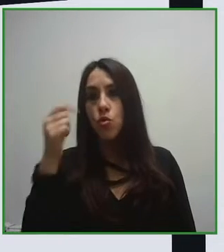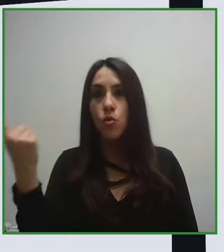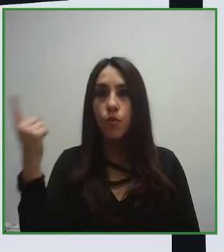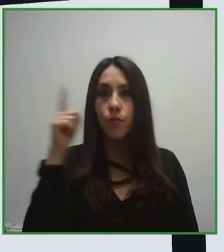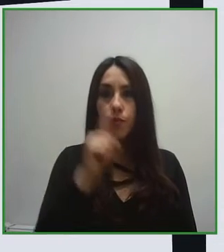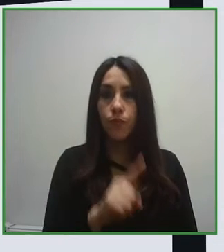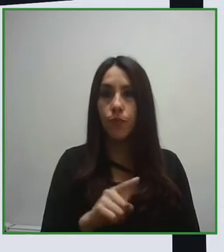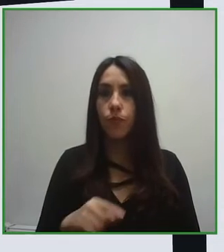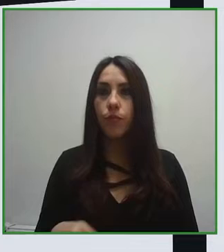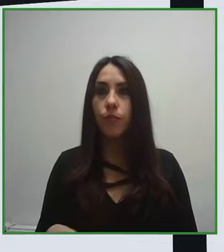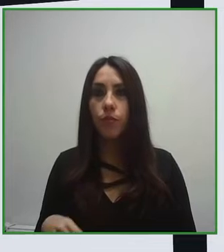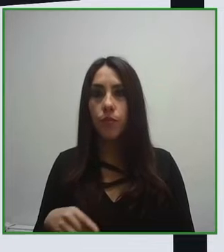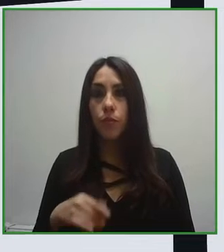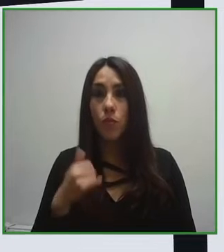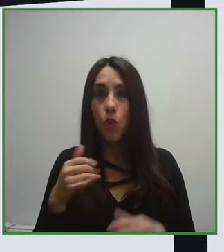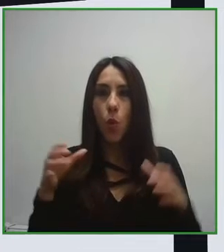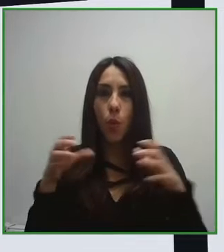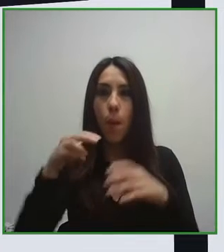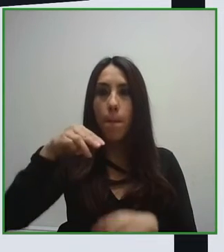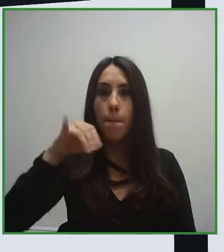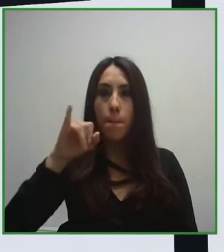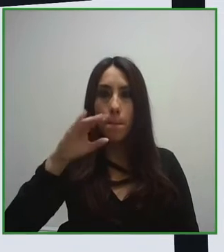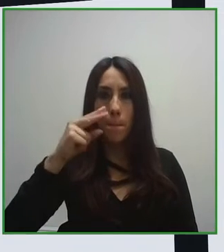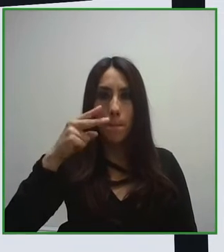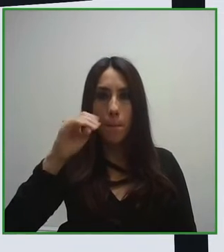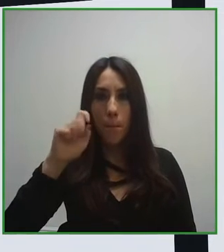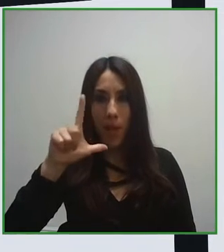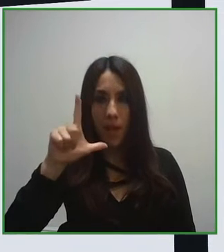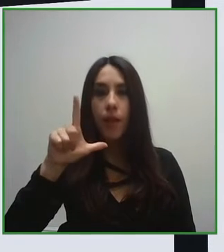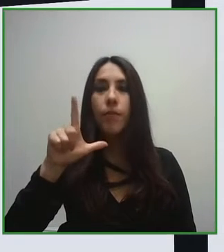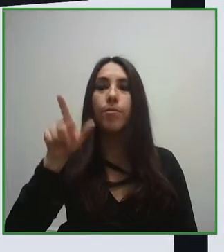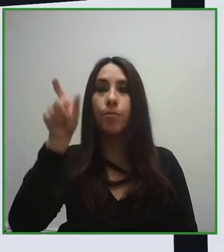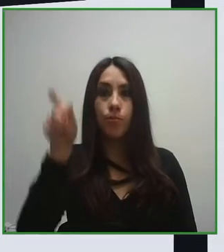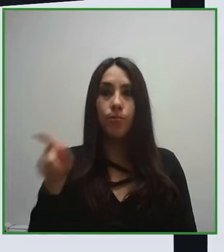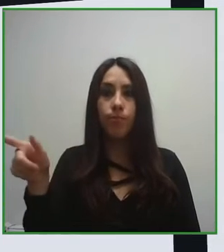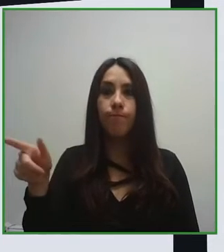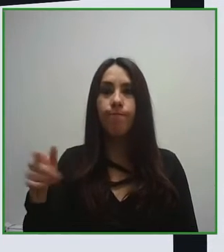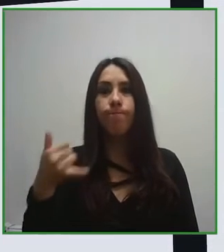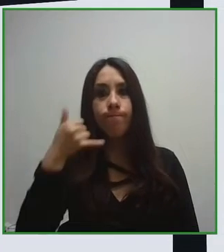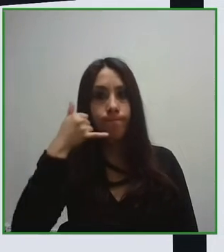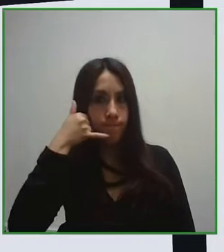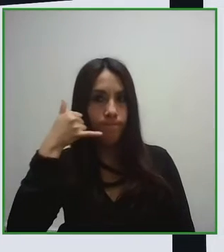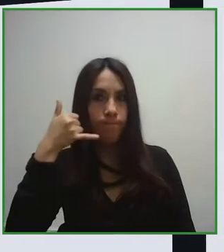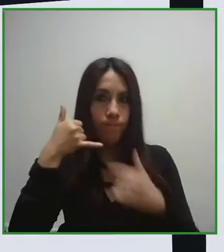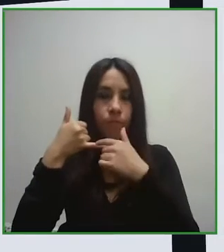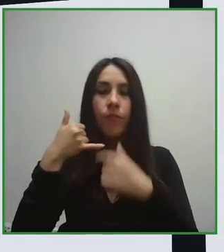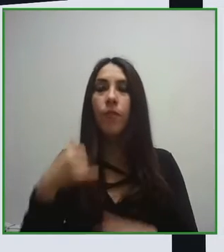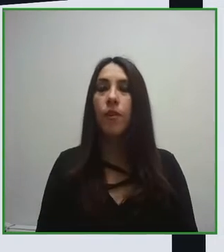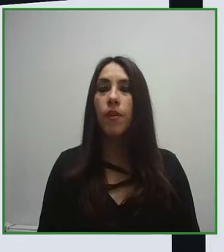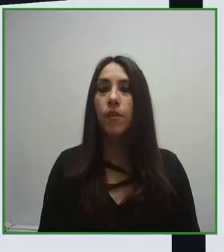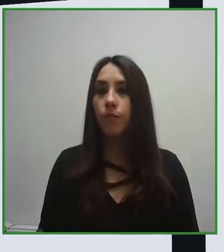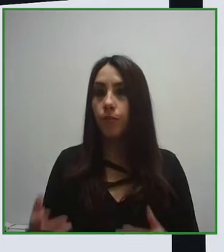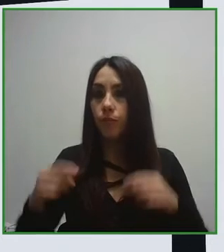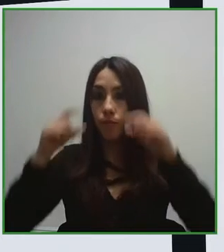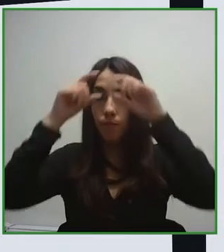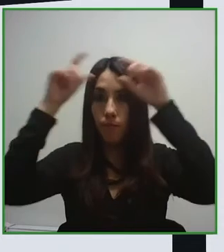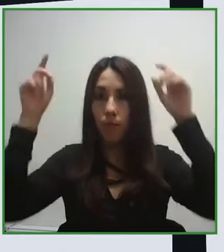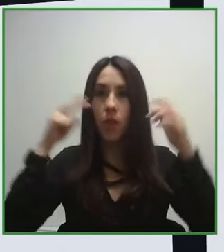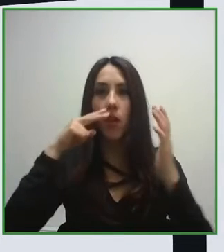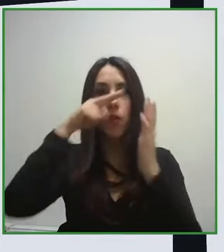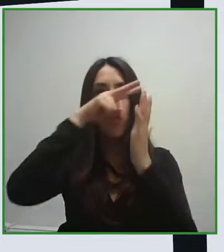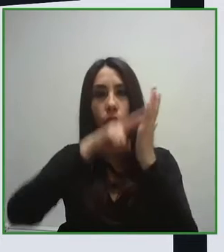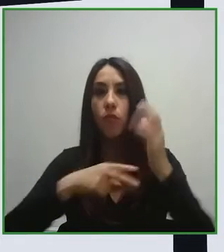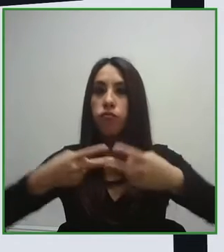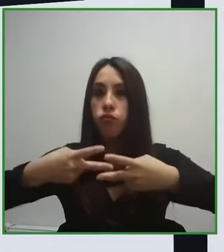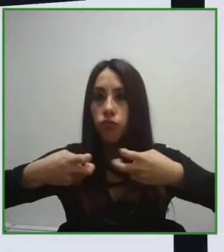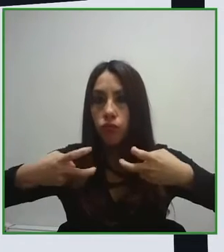and Wireless Forum, quien expondrá sobre la iniciativa llevada a cabo por esta organización belga para promover la reportabilidad de